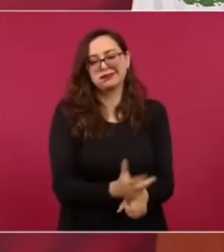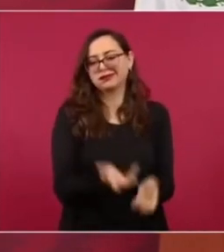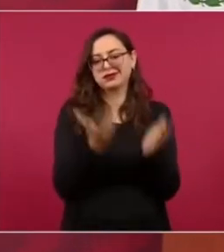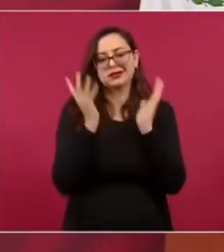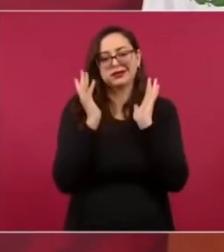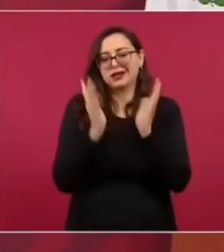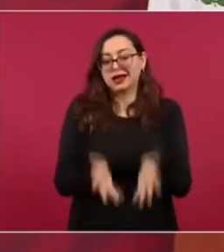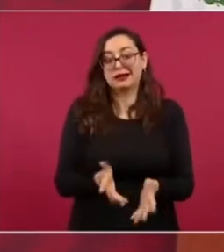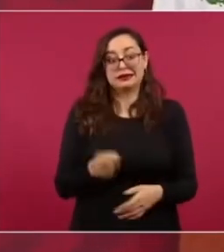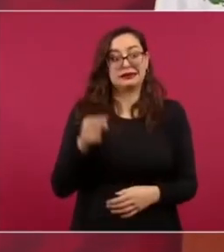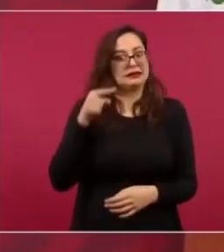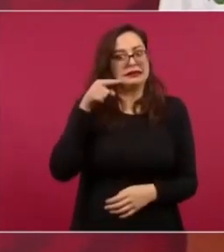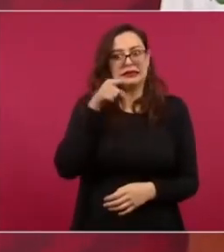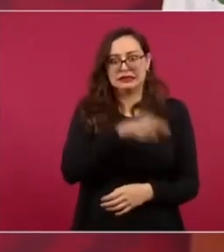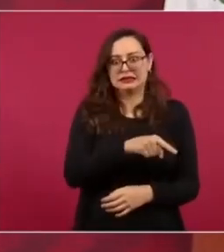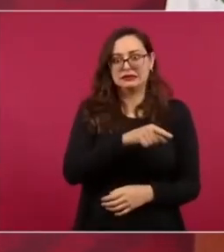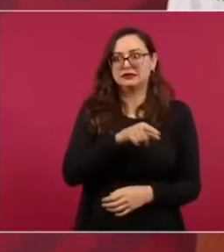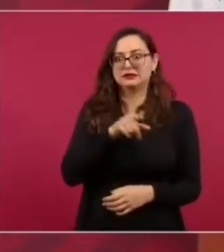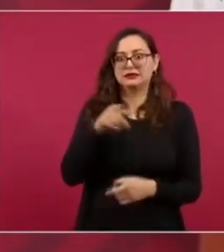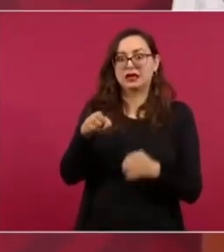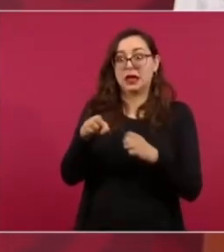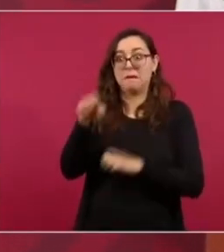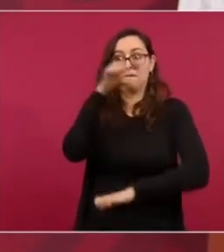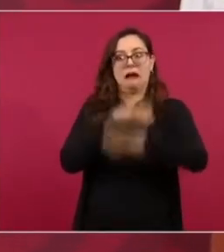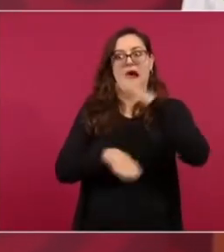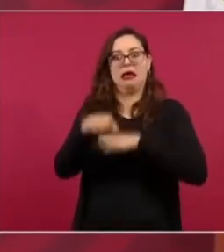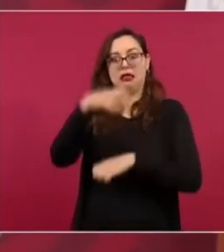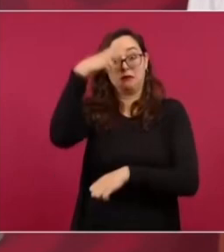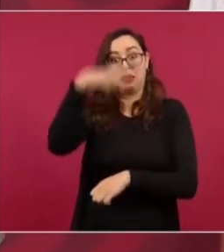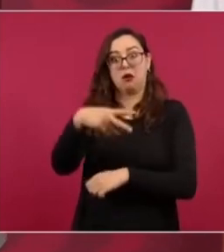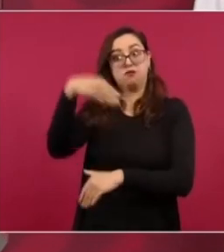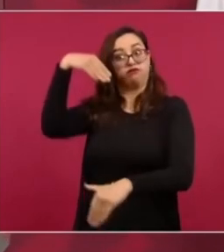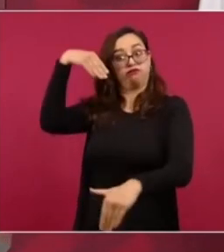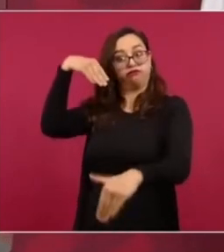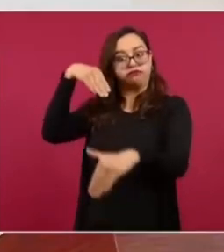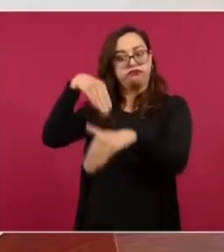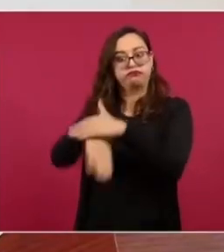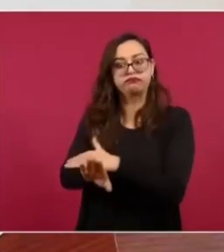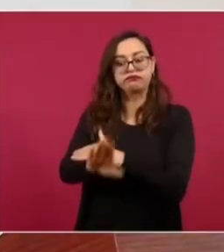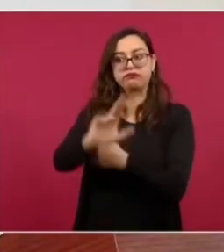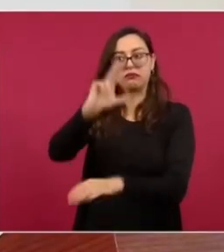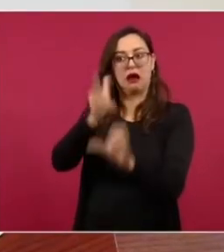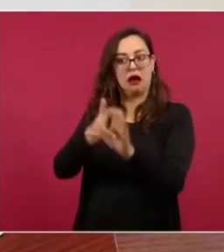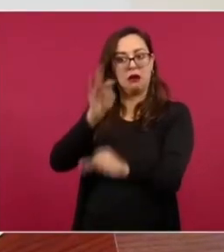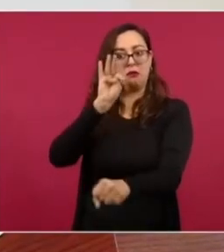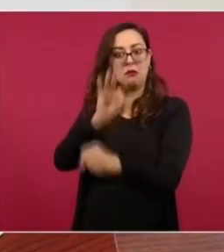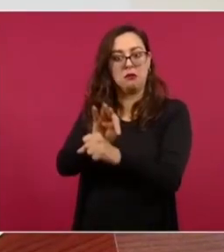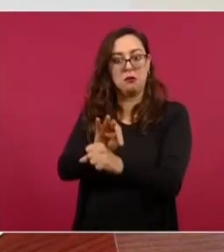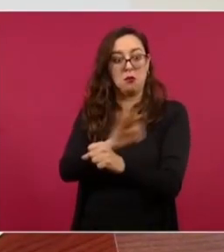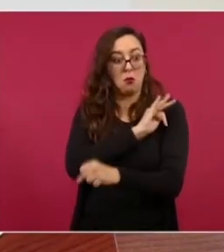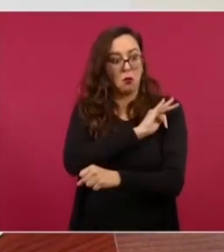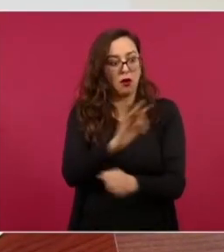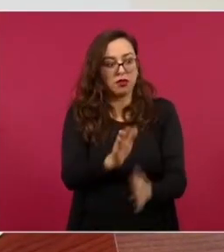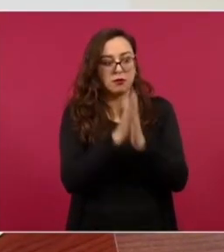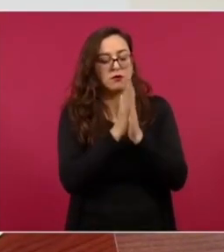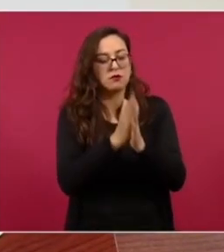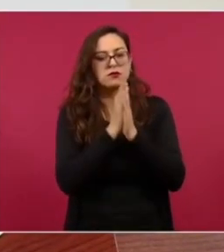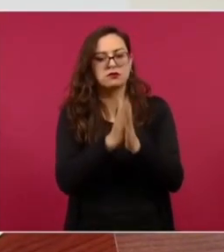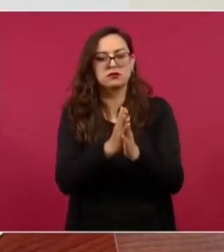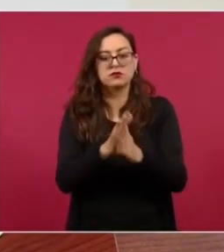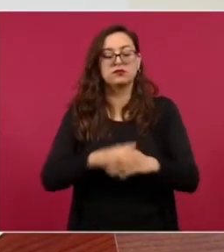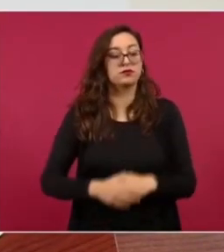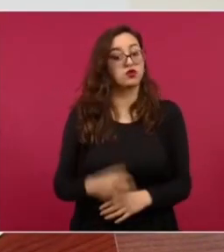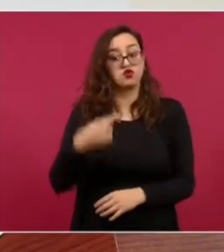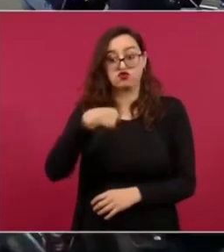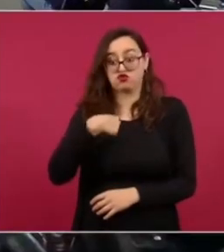que iba a solicitar el asilo y que se le abrían la puerta de la embajada busqué